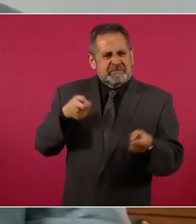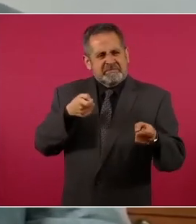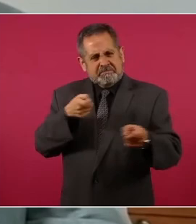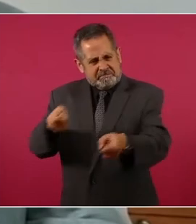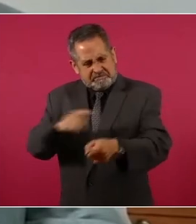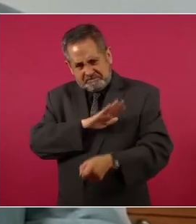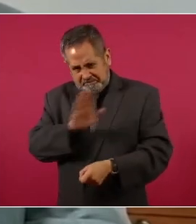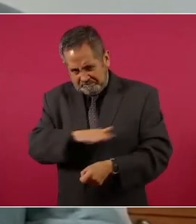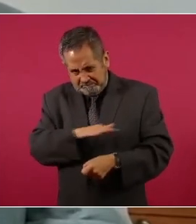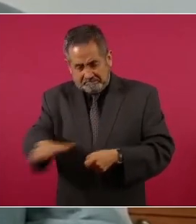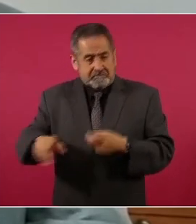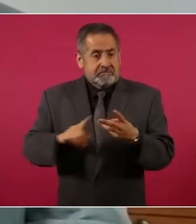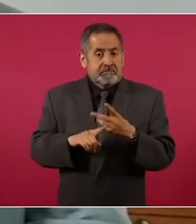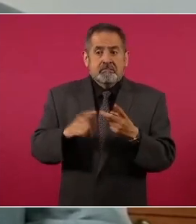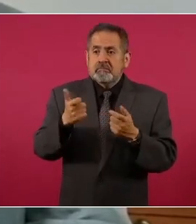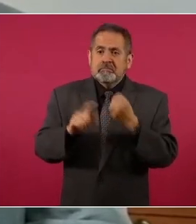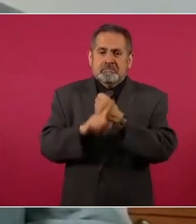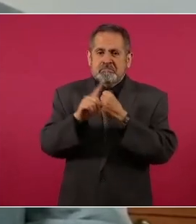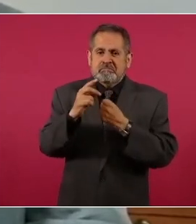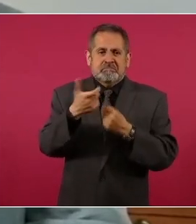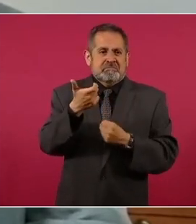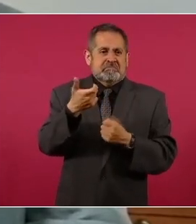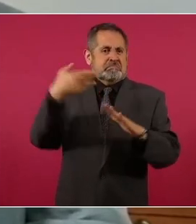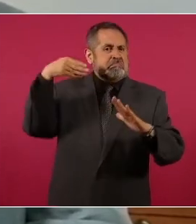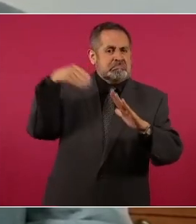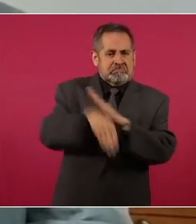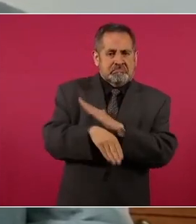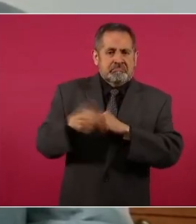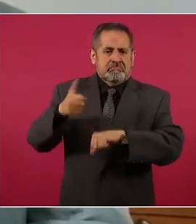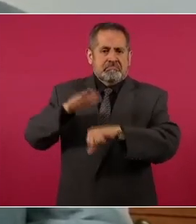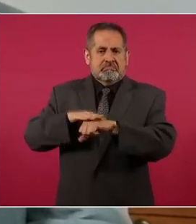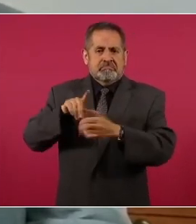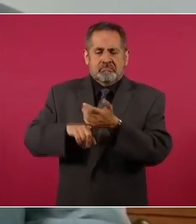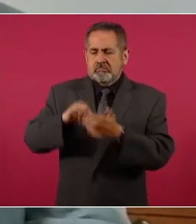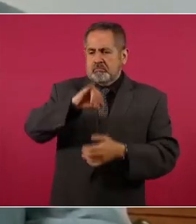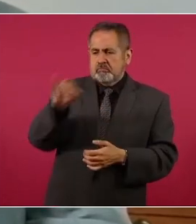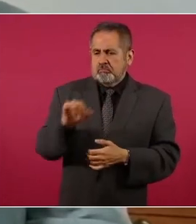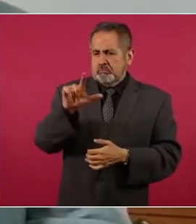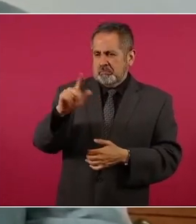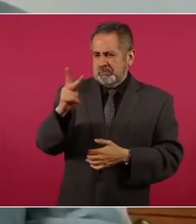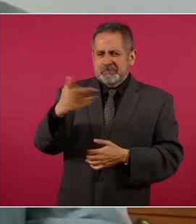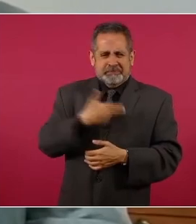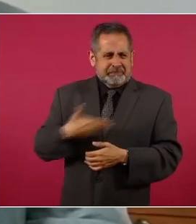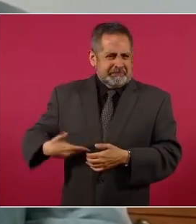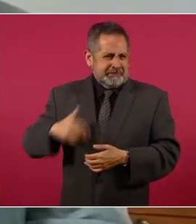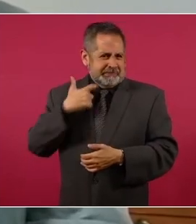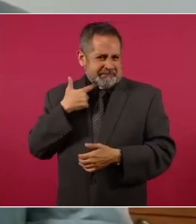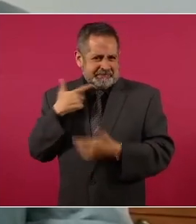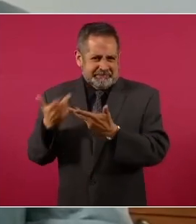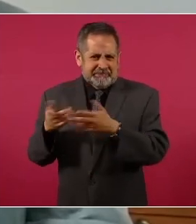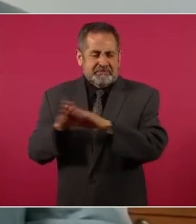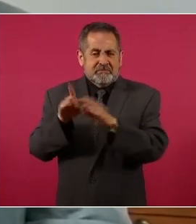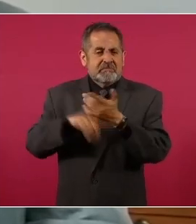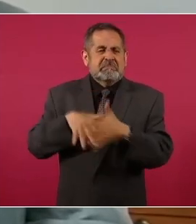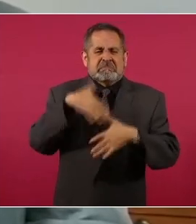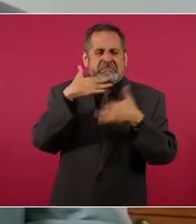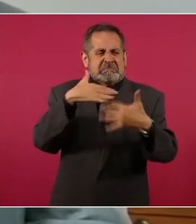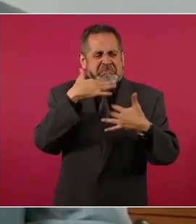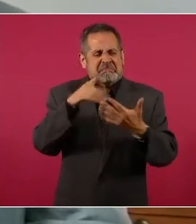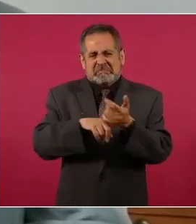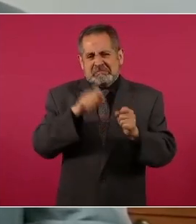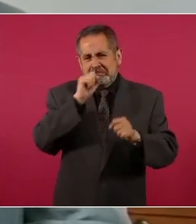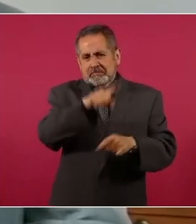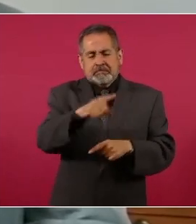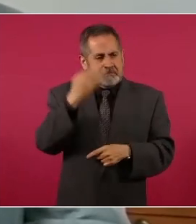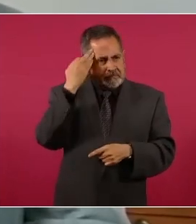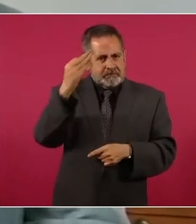la quiebra del país causada por la administración de López Portillo y la corrupción impune en tiempos